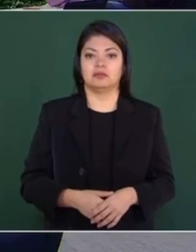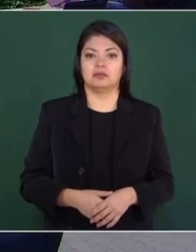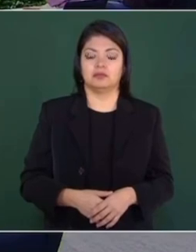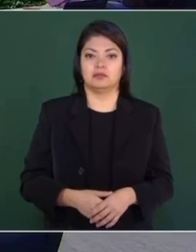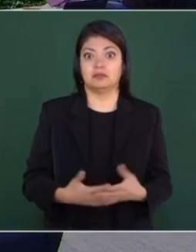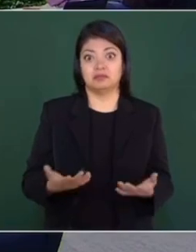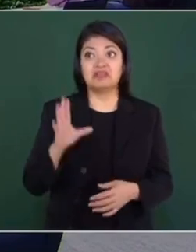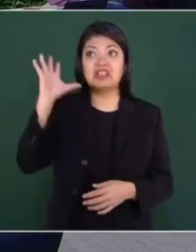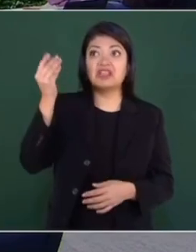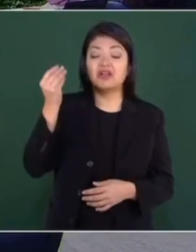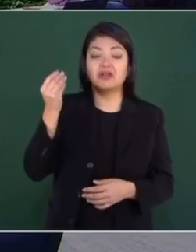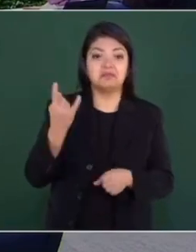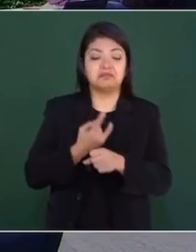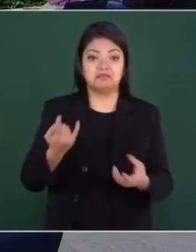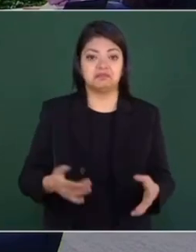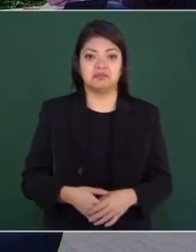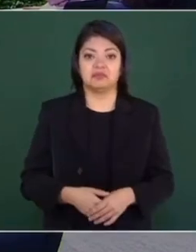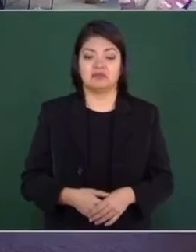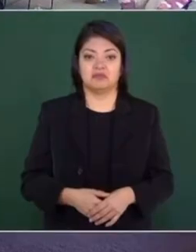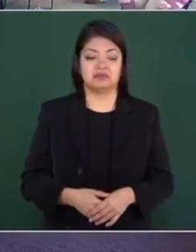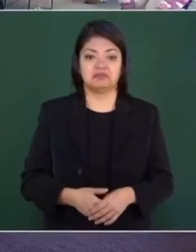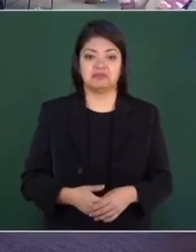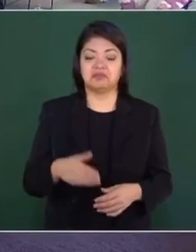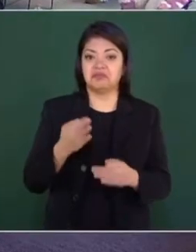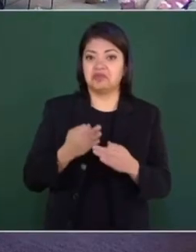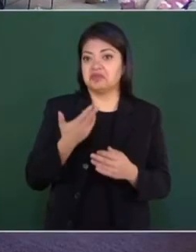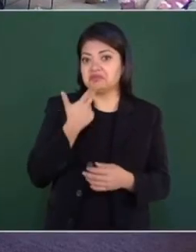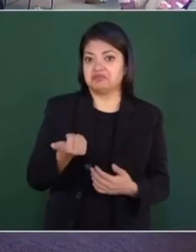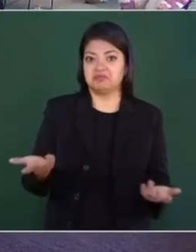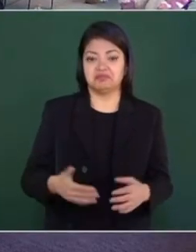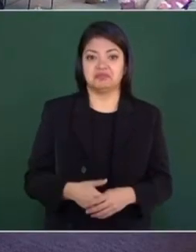La alta tecnología, ¿no? No funciona.